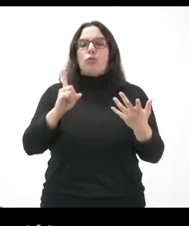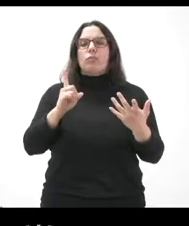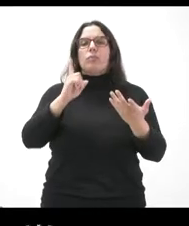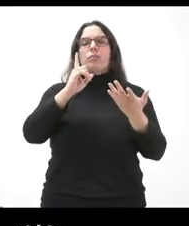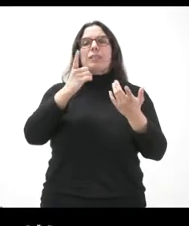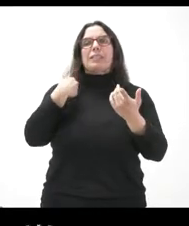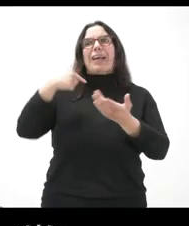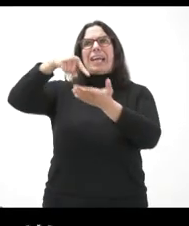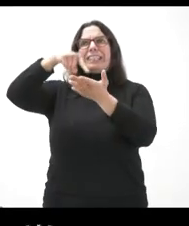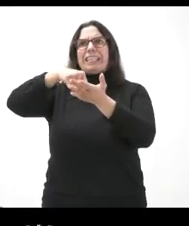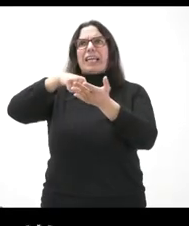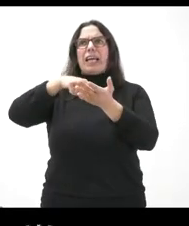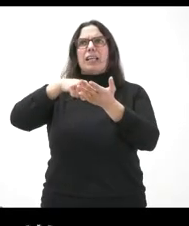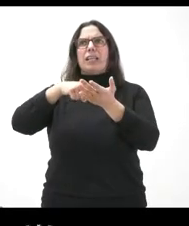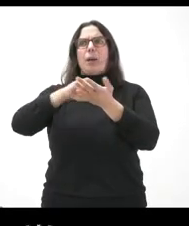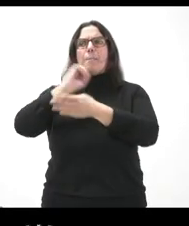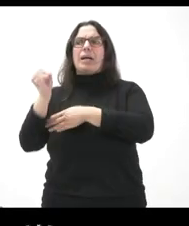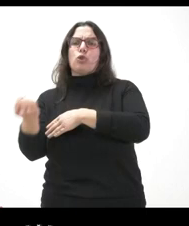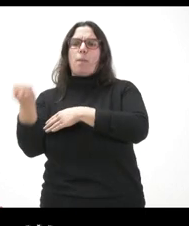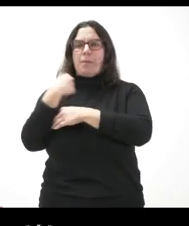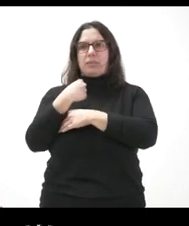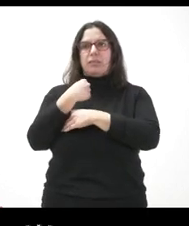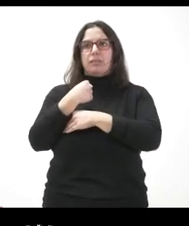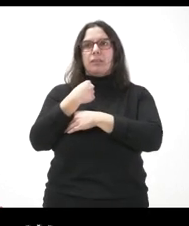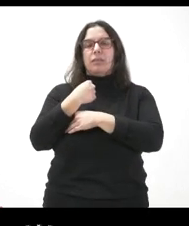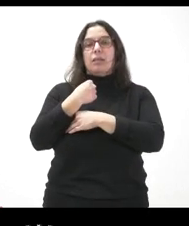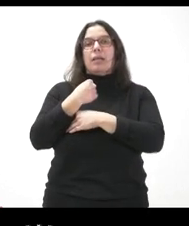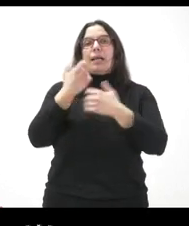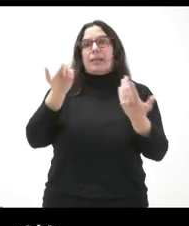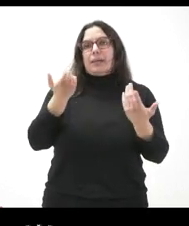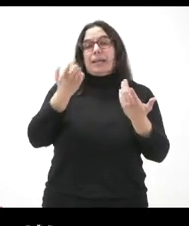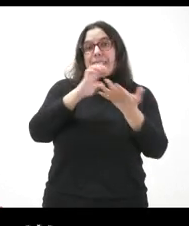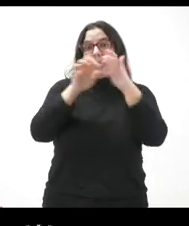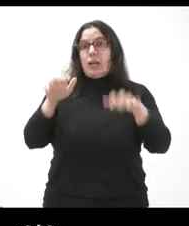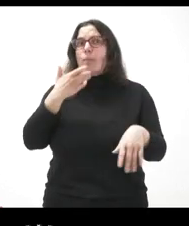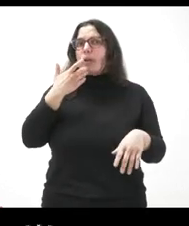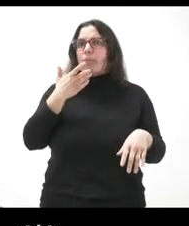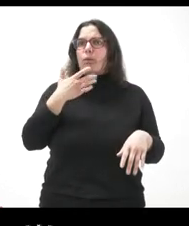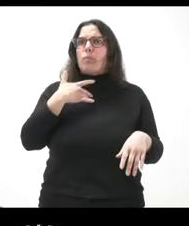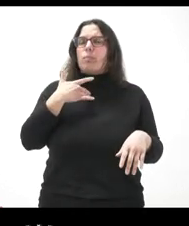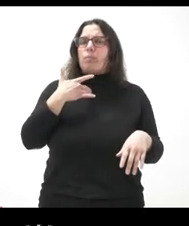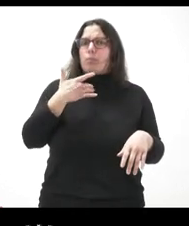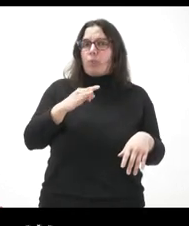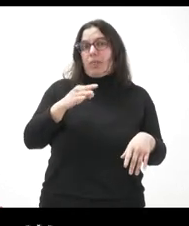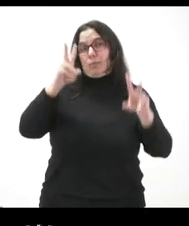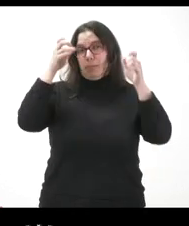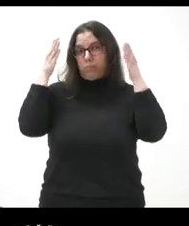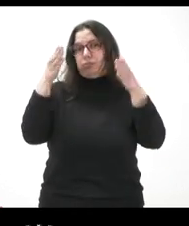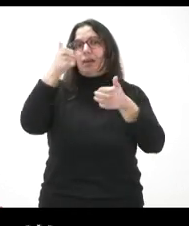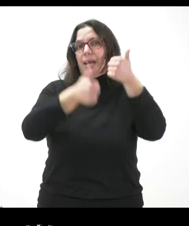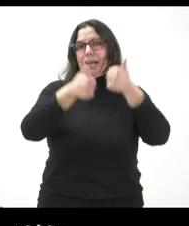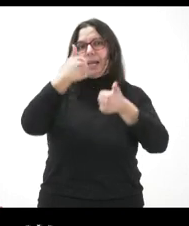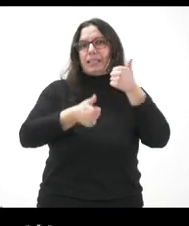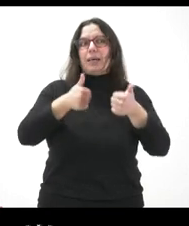dispuesta o es partidaria de que su examen de la BAU, por ceñirlo a lo que es el examen, dado que parece que lo que es el